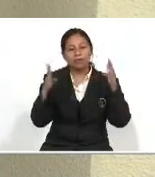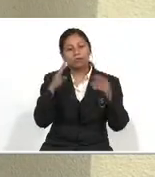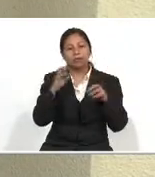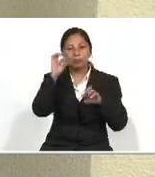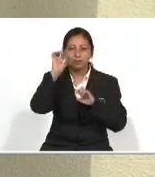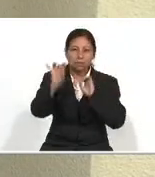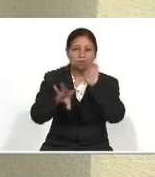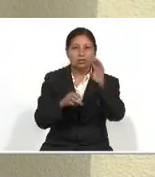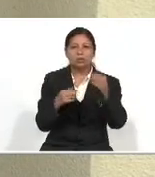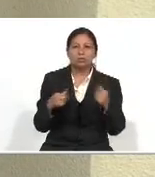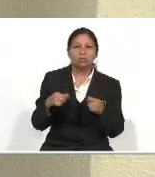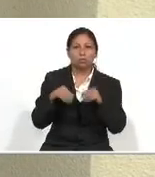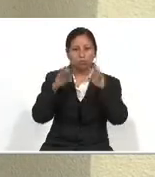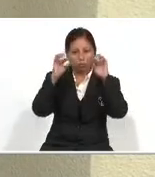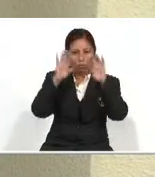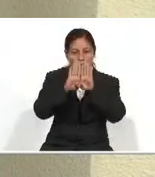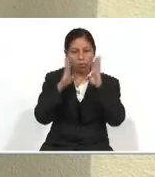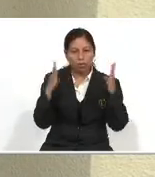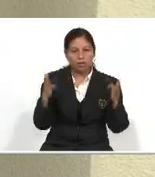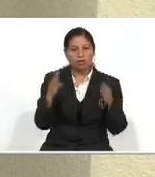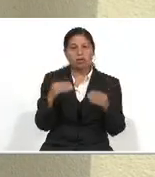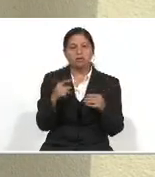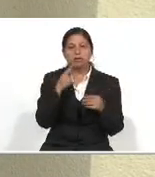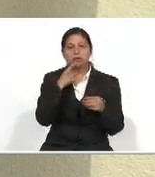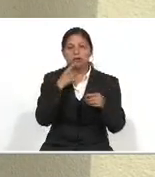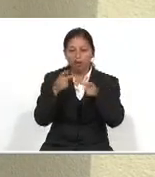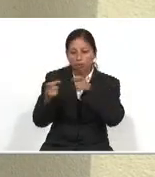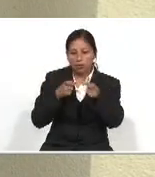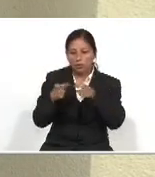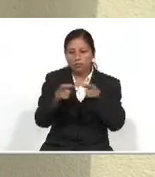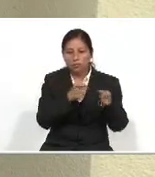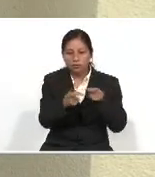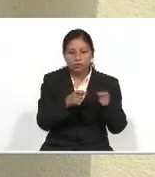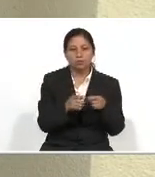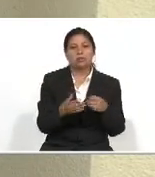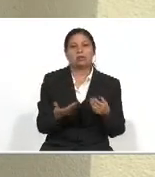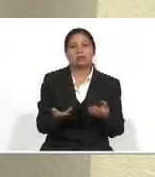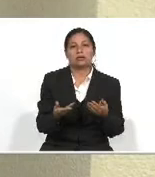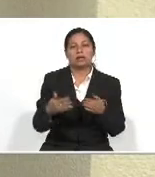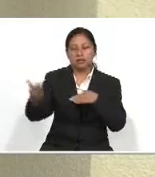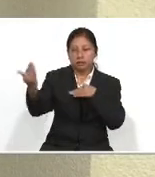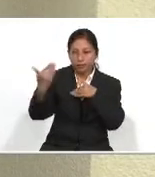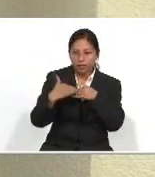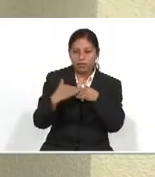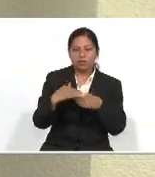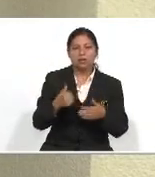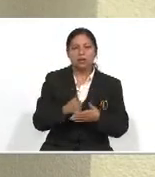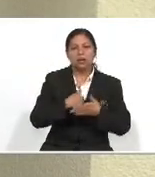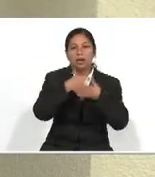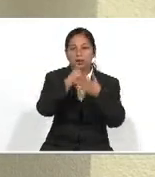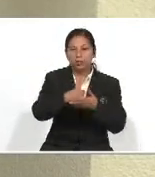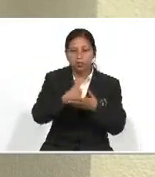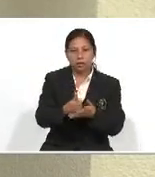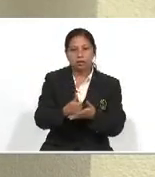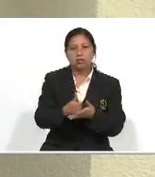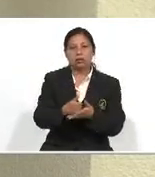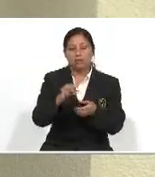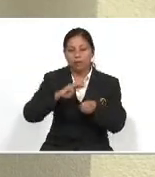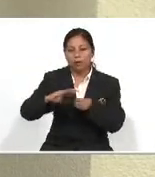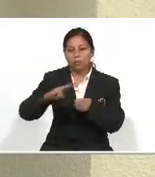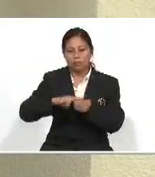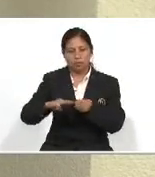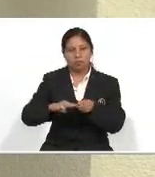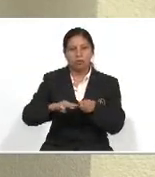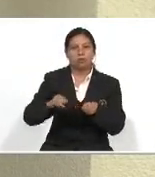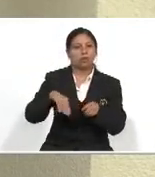Donde podamos gestionar Para fortalecer Esta importante organización Que viene a contribuir No solo económicamente Para el municipio Sino que también